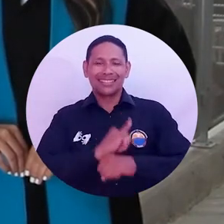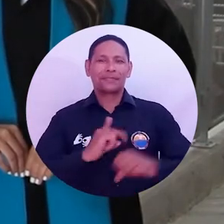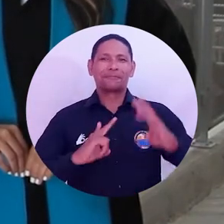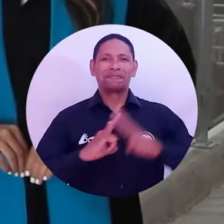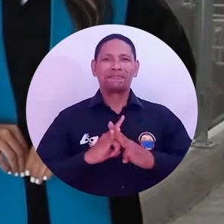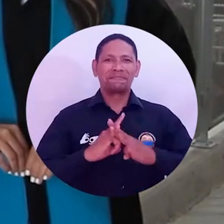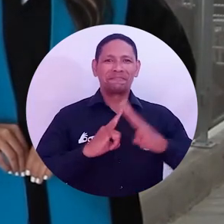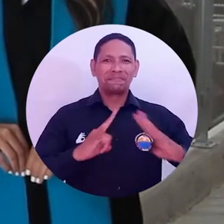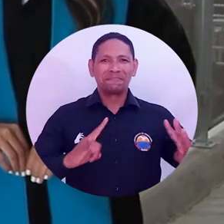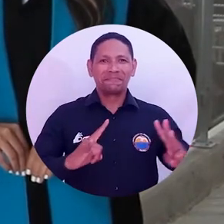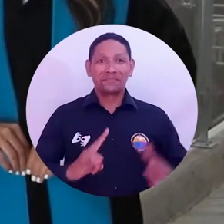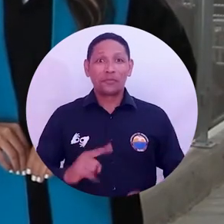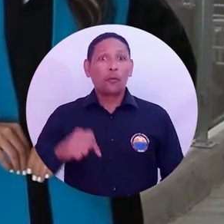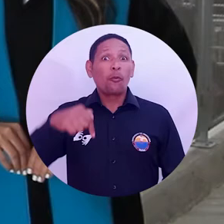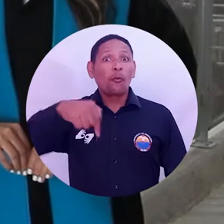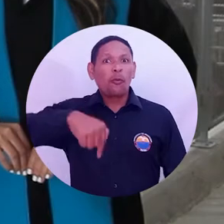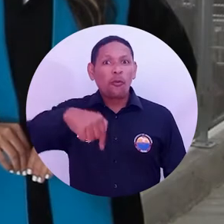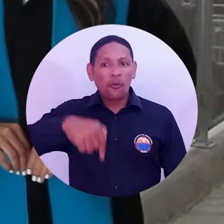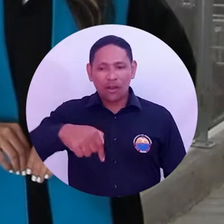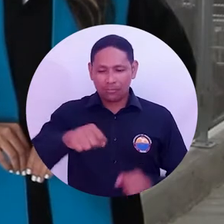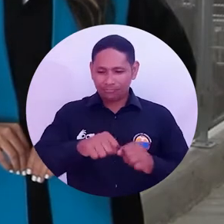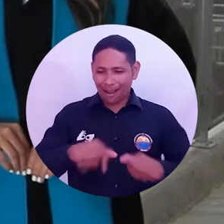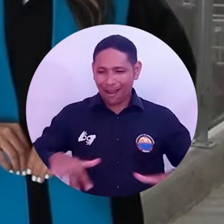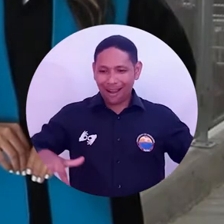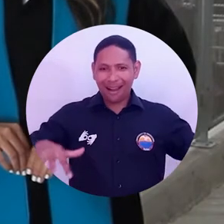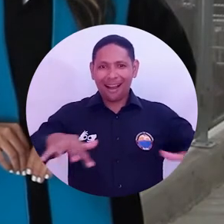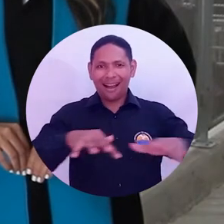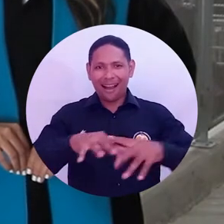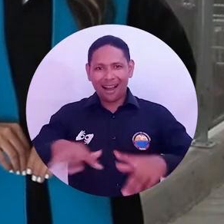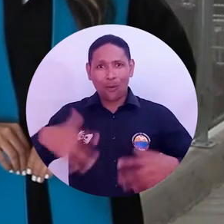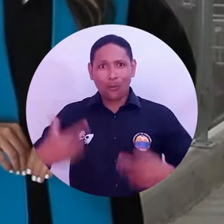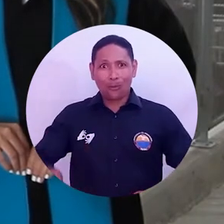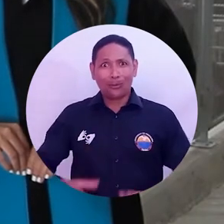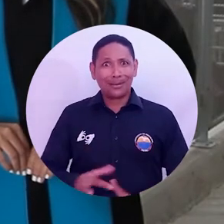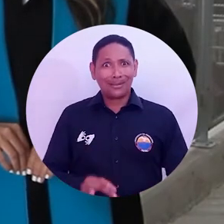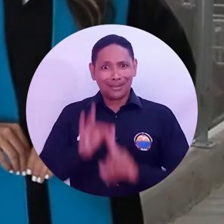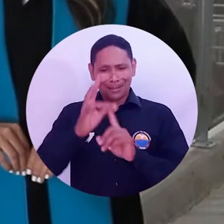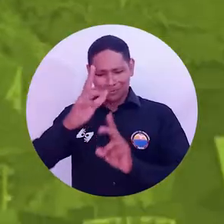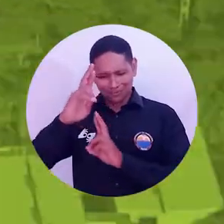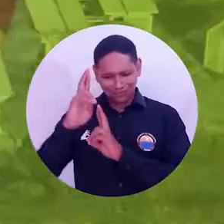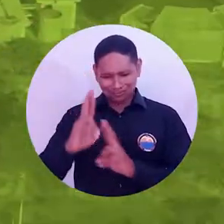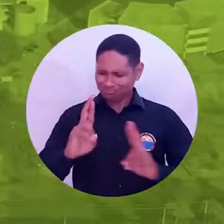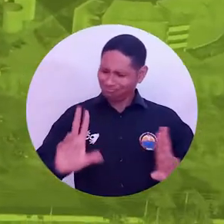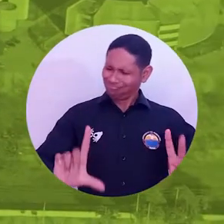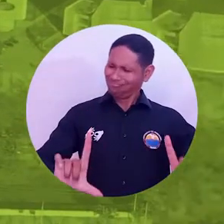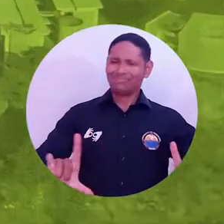del Magdalena. Hoy, desde nuestro campus, haciendo honor a esta ceremonia de graduación.